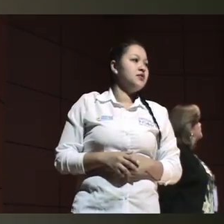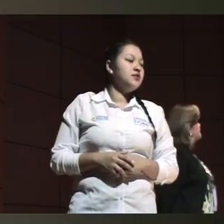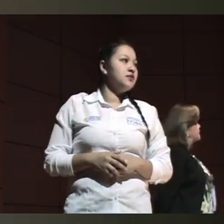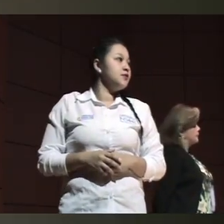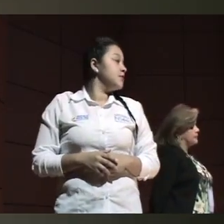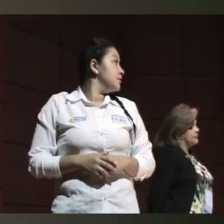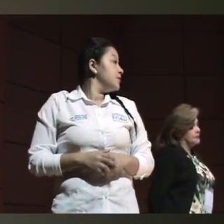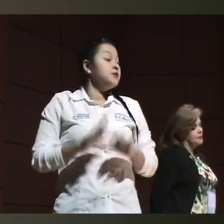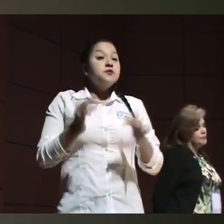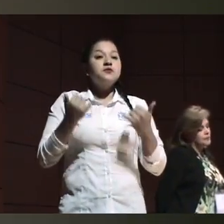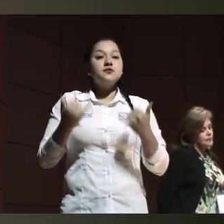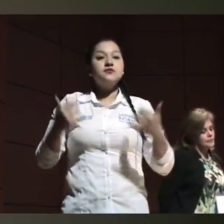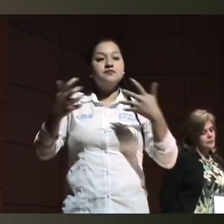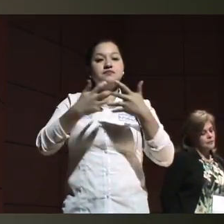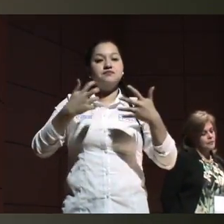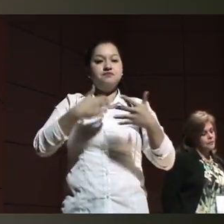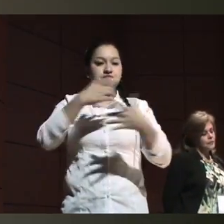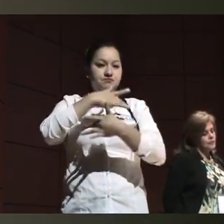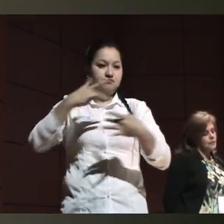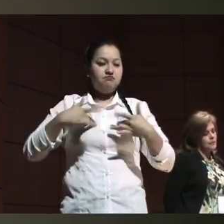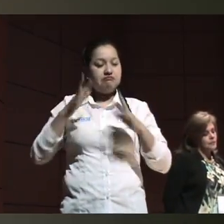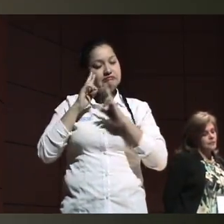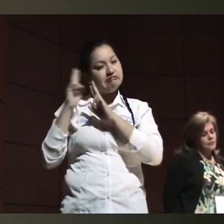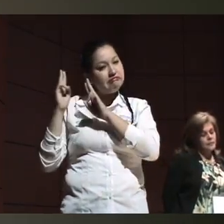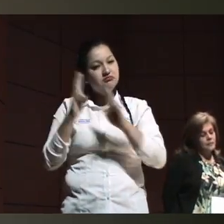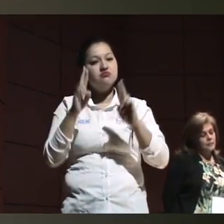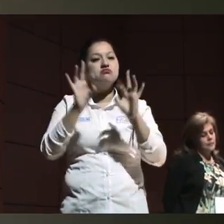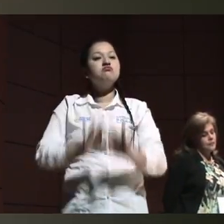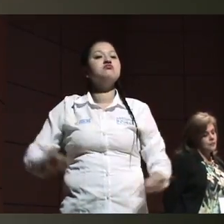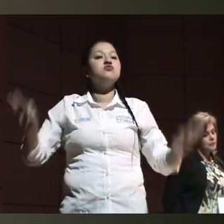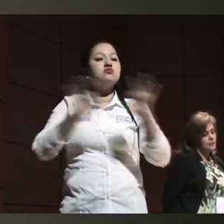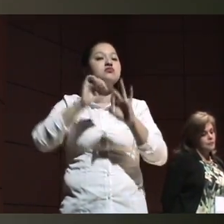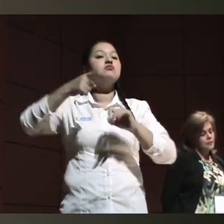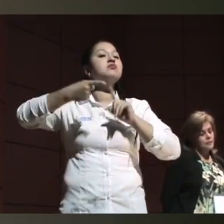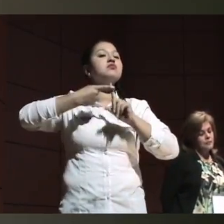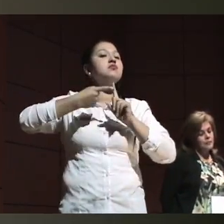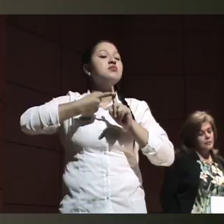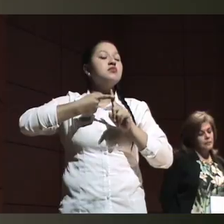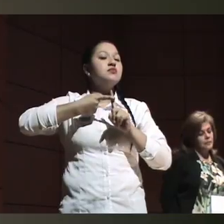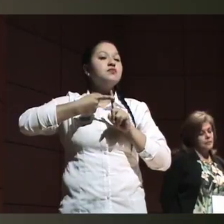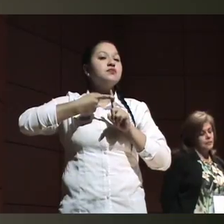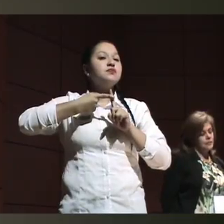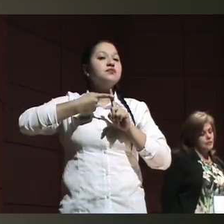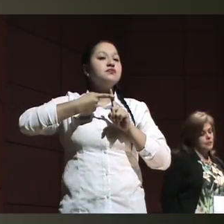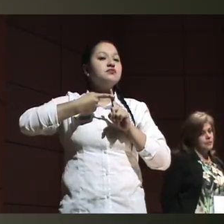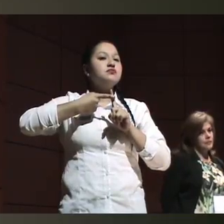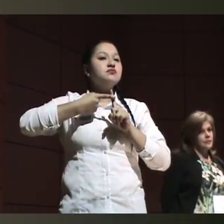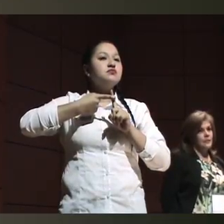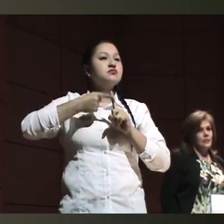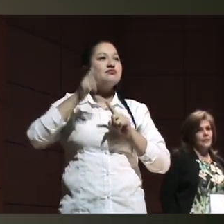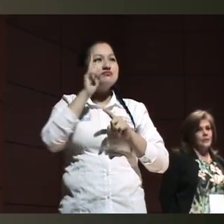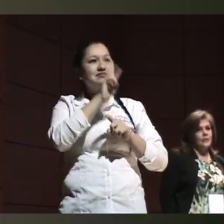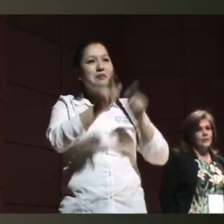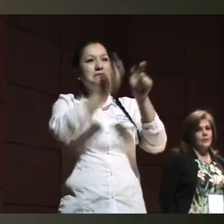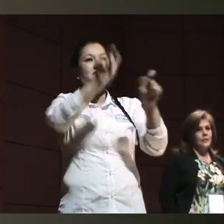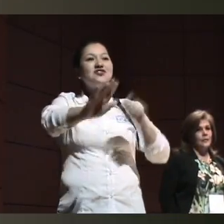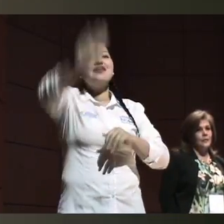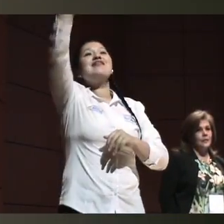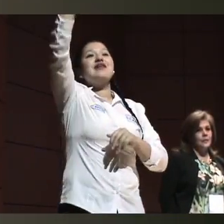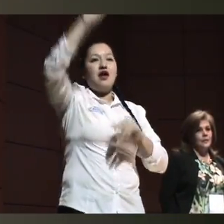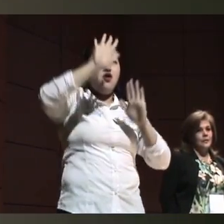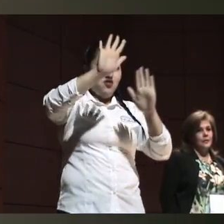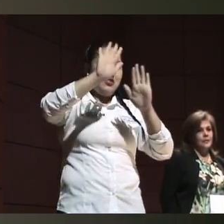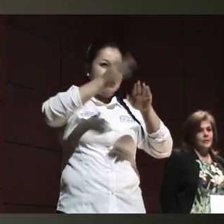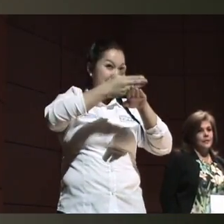Entonces, el sistema de salud tenemos que reconocer una cosa muy importante. Ya veo que hay una mano alzada, ahorita vamos a mirar qué pasa con